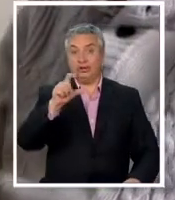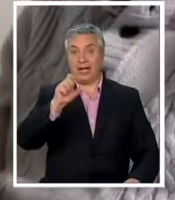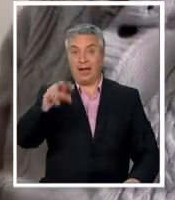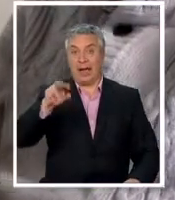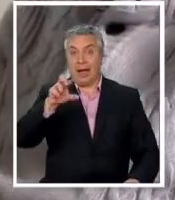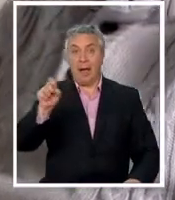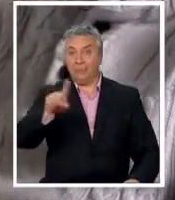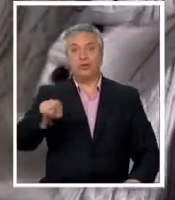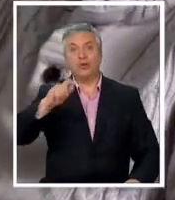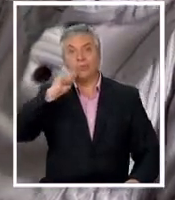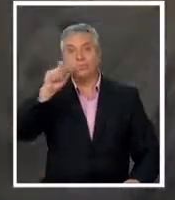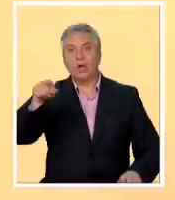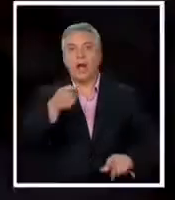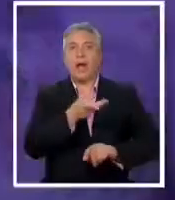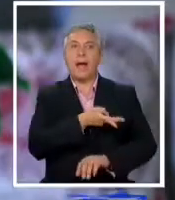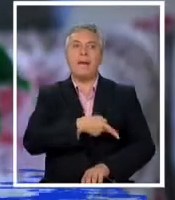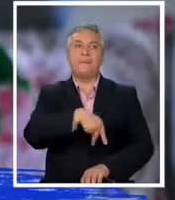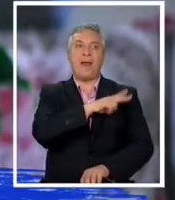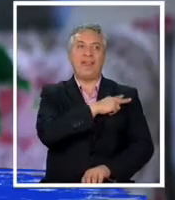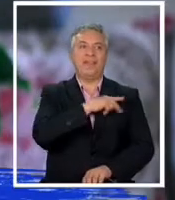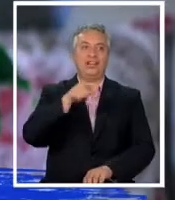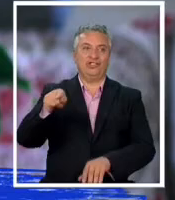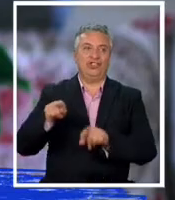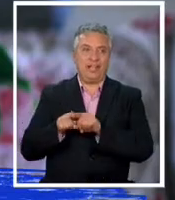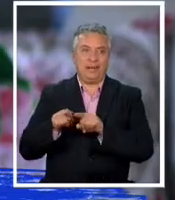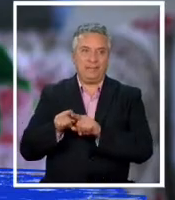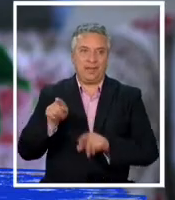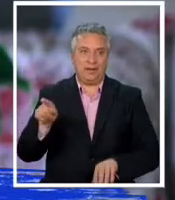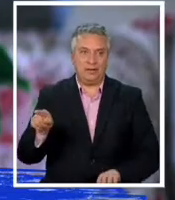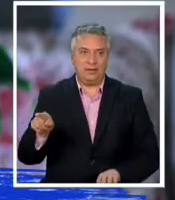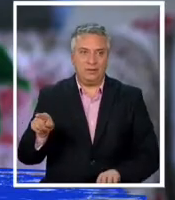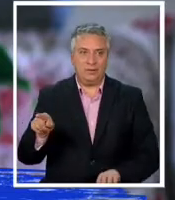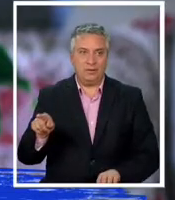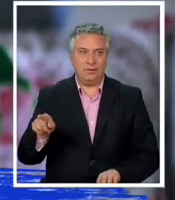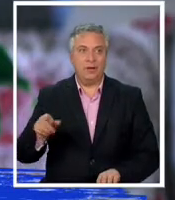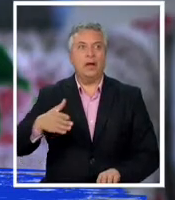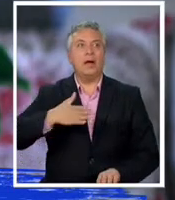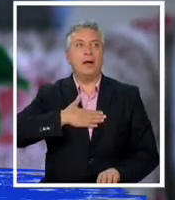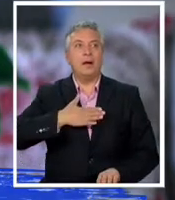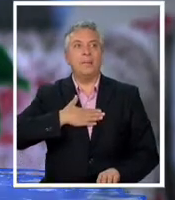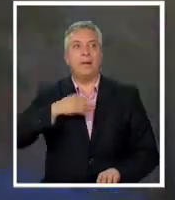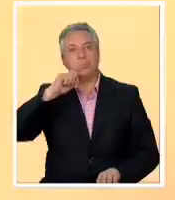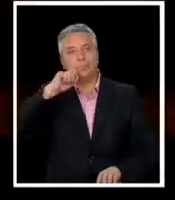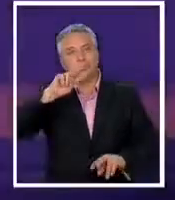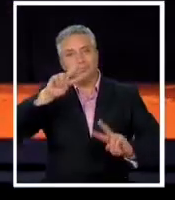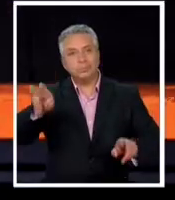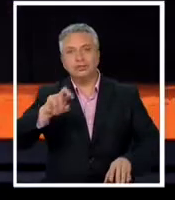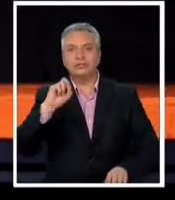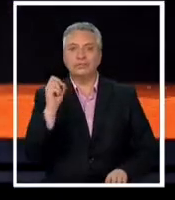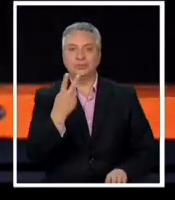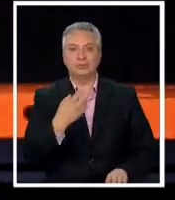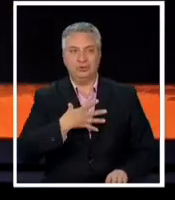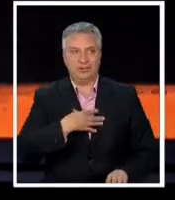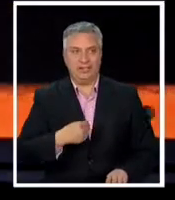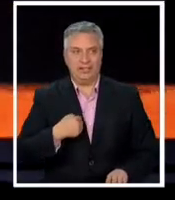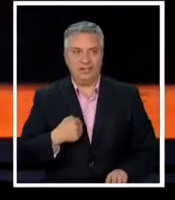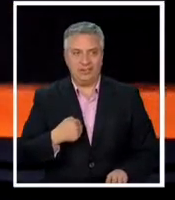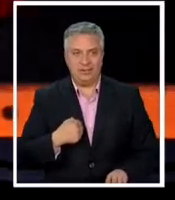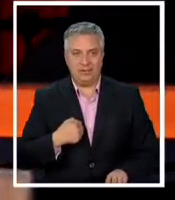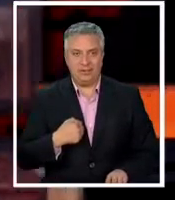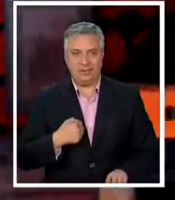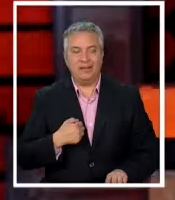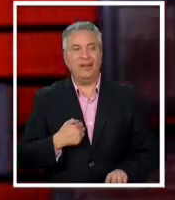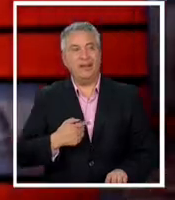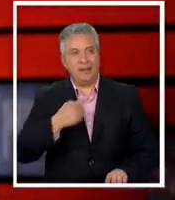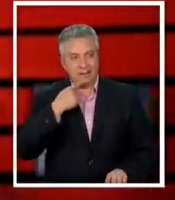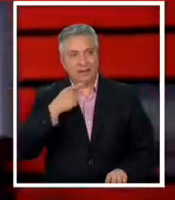el padrino del nano y mi segundo hijo todos los meses íbamos a la casa del Checho y